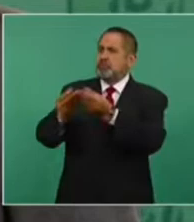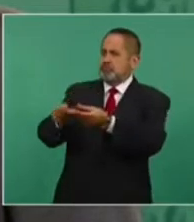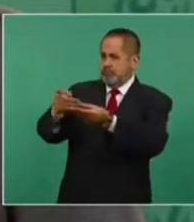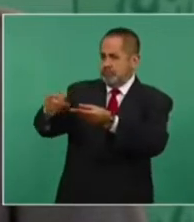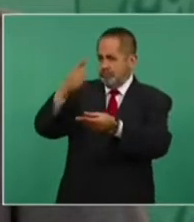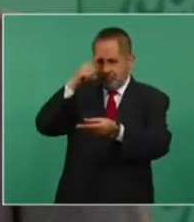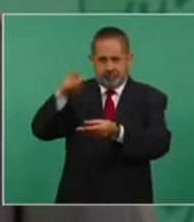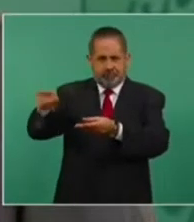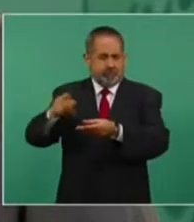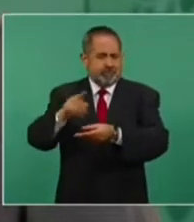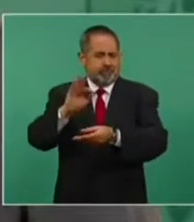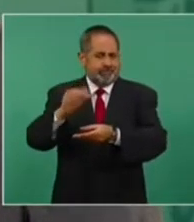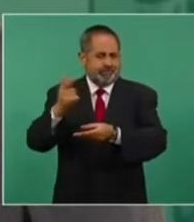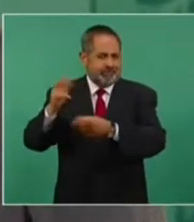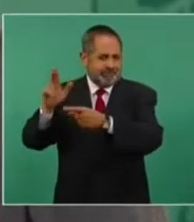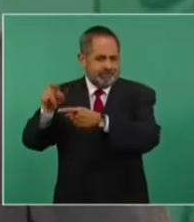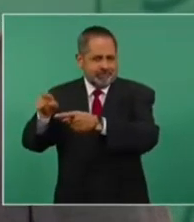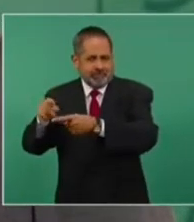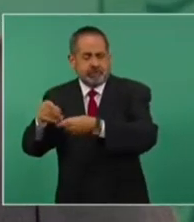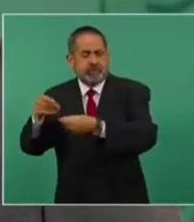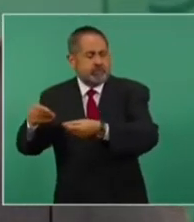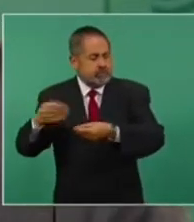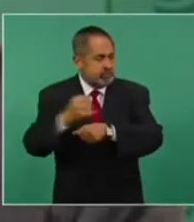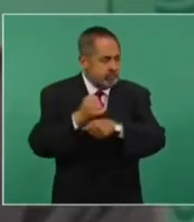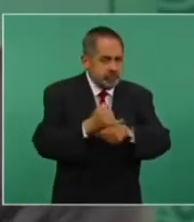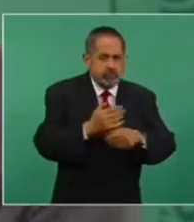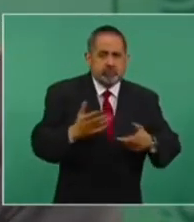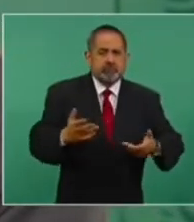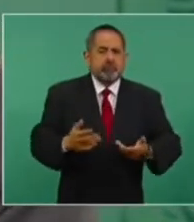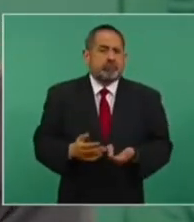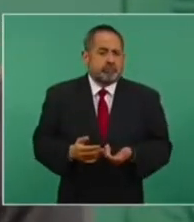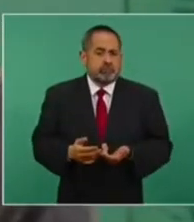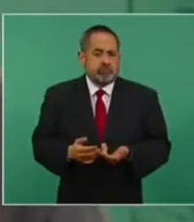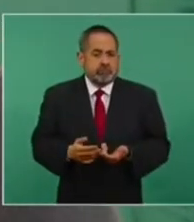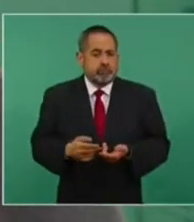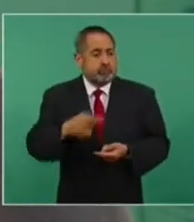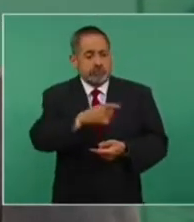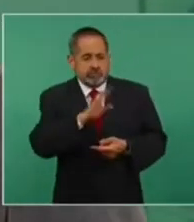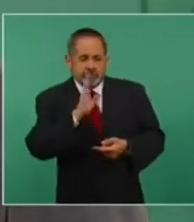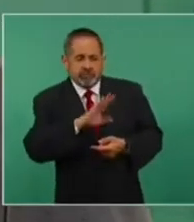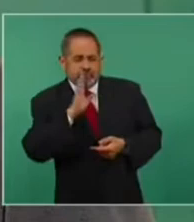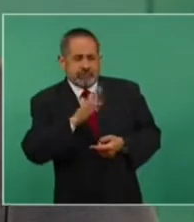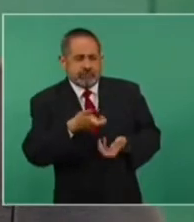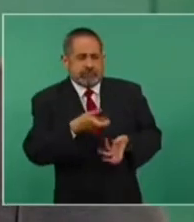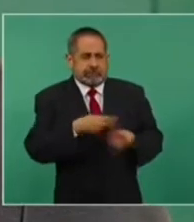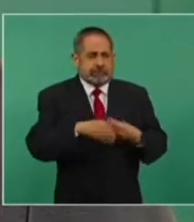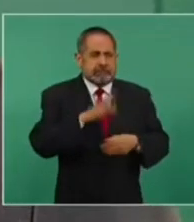si hay malos manejos,